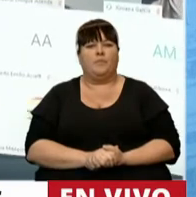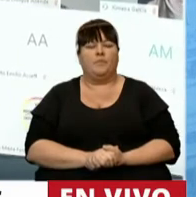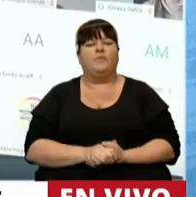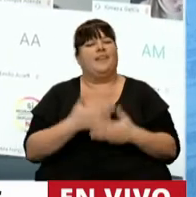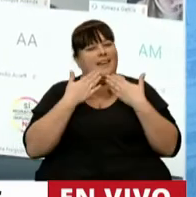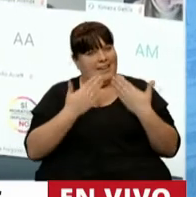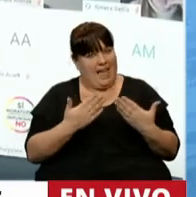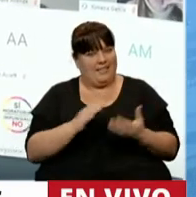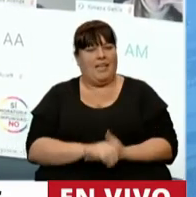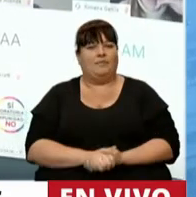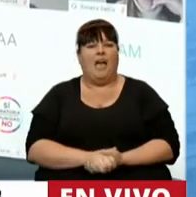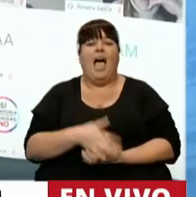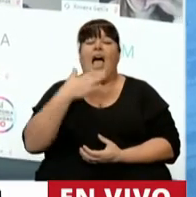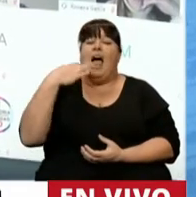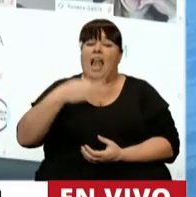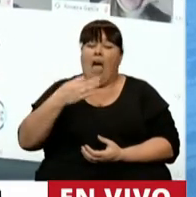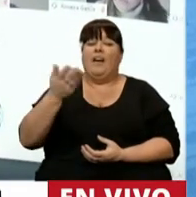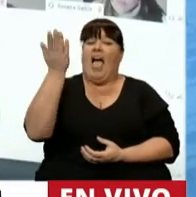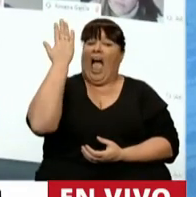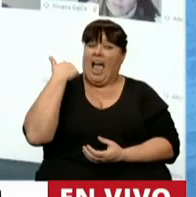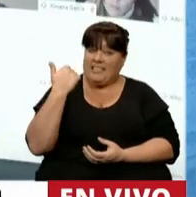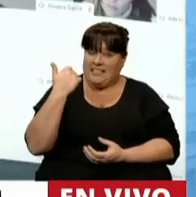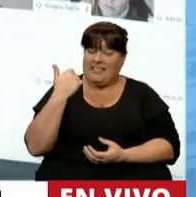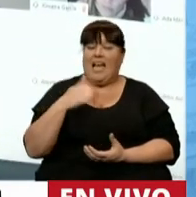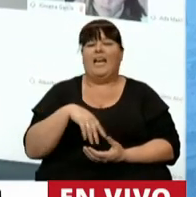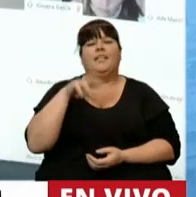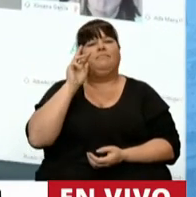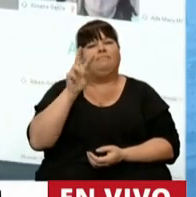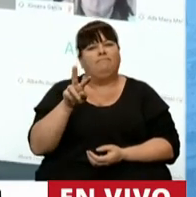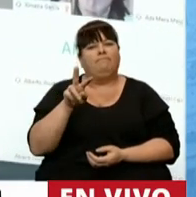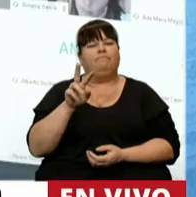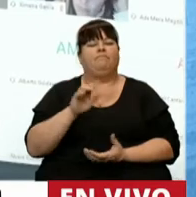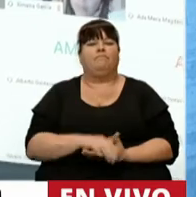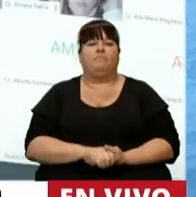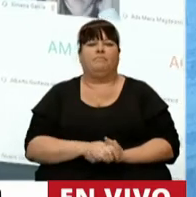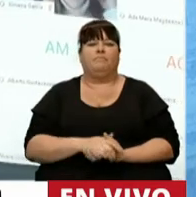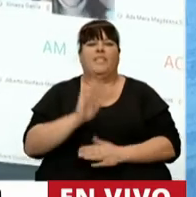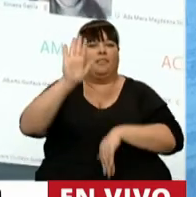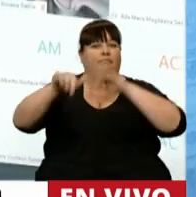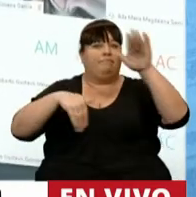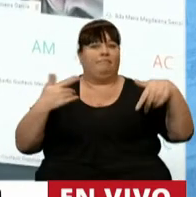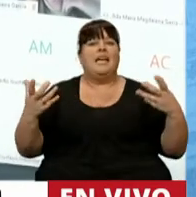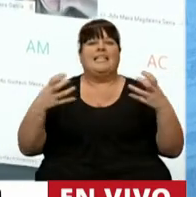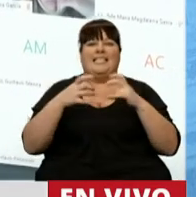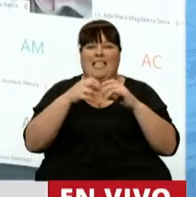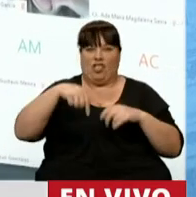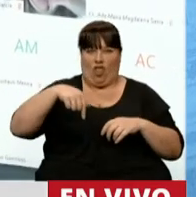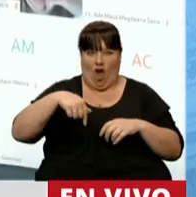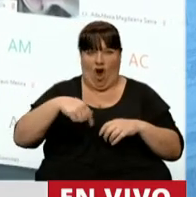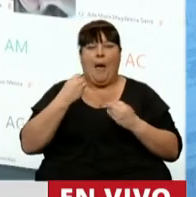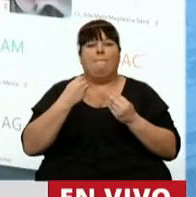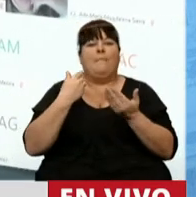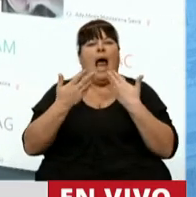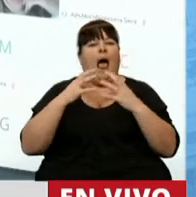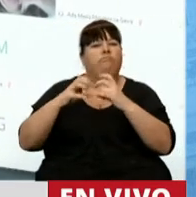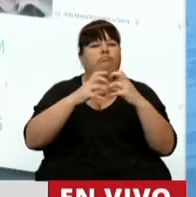Gracias. Realmente cuando en el día de ayer veíamos que se citaba a esta sesión para el